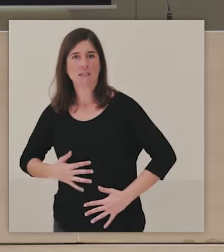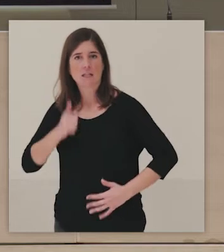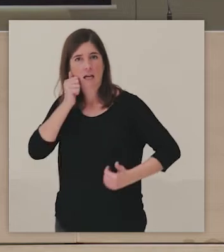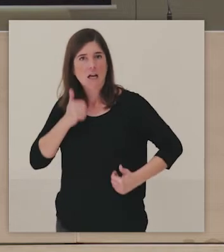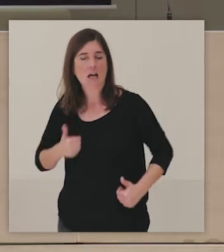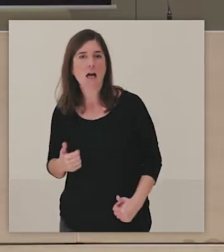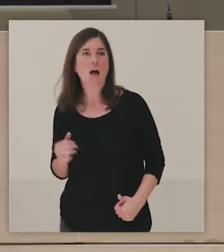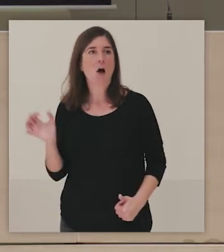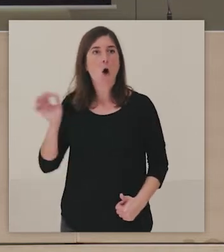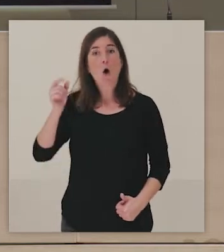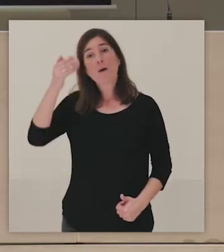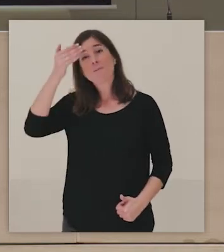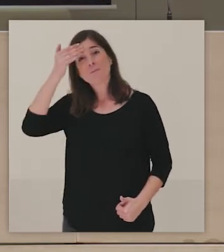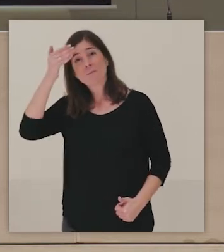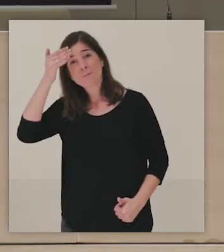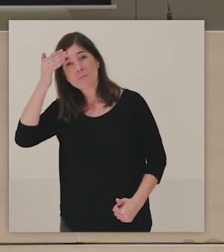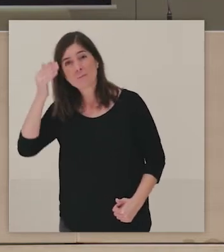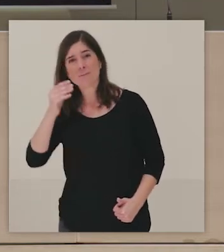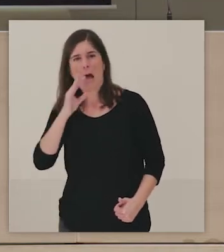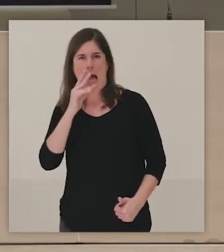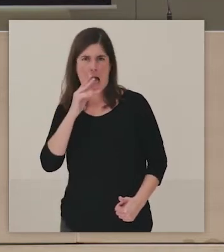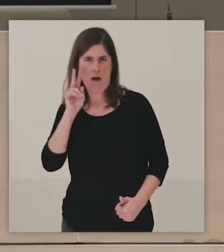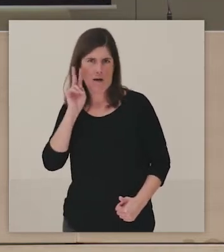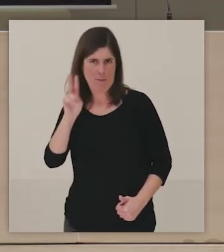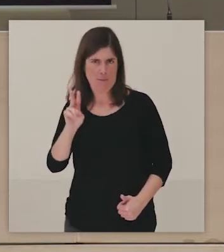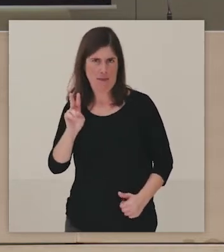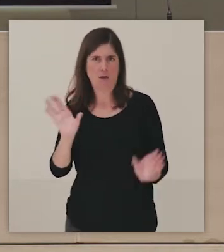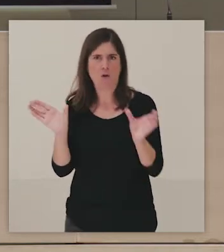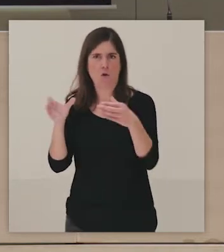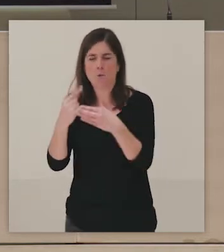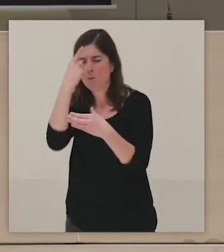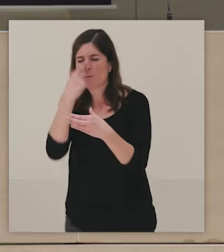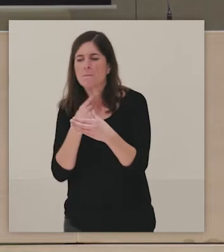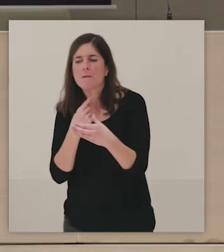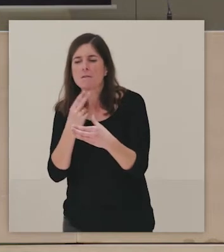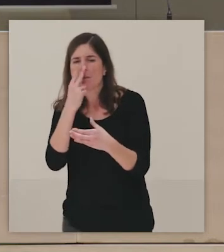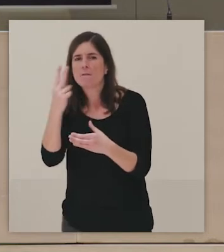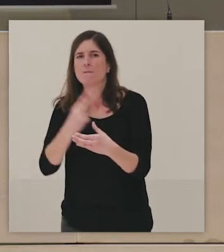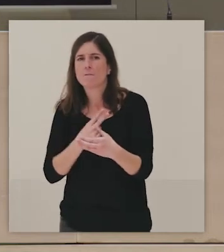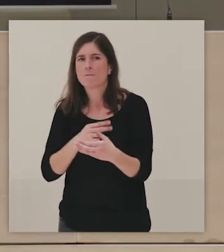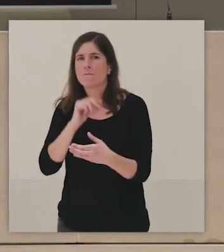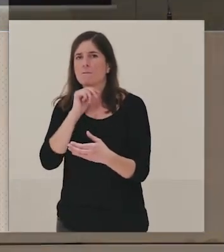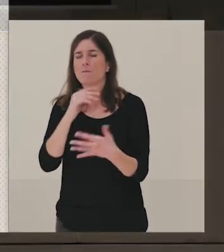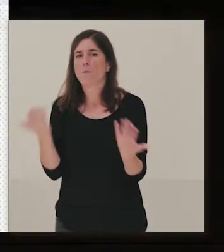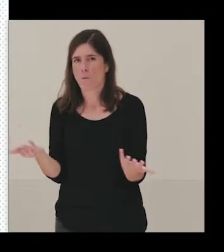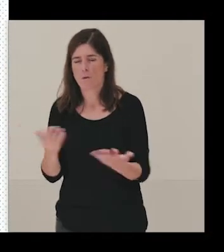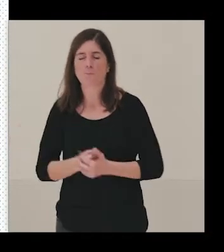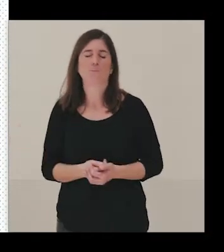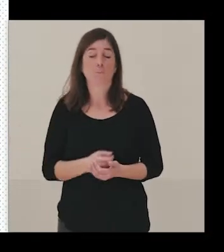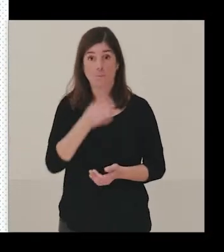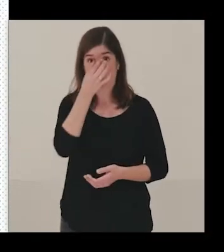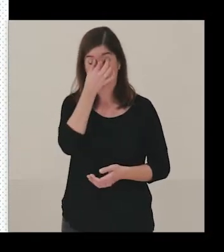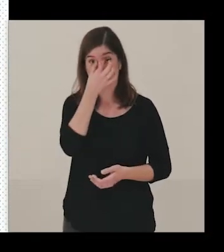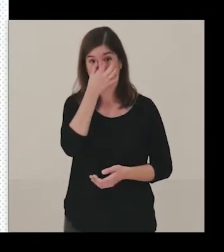como discapacidad intelectual. Ahora vais a ver un poco los públicos con los que estamos trabajando. Dentro de Prado